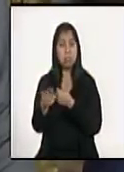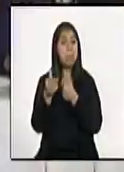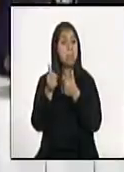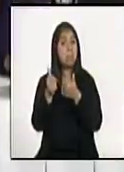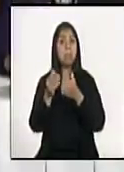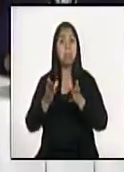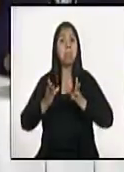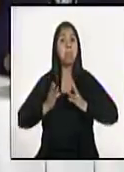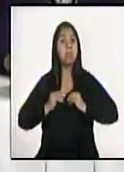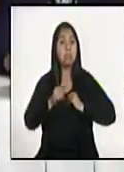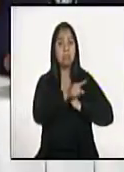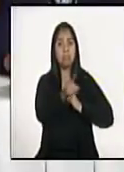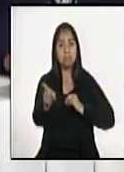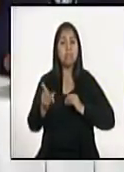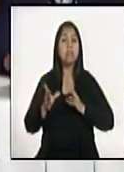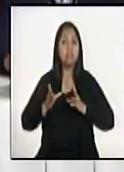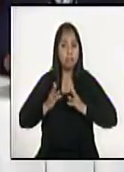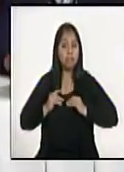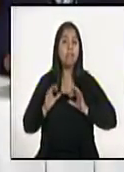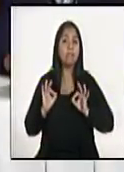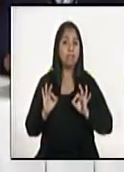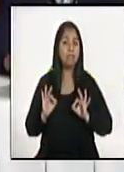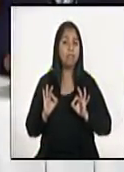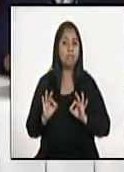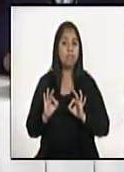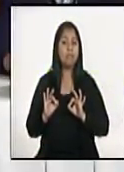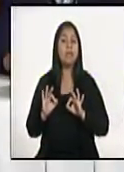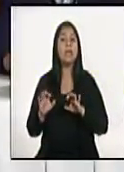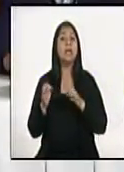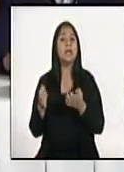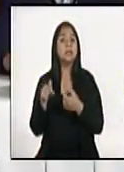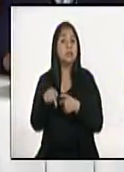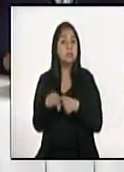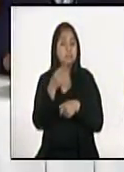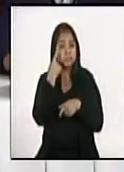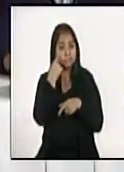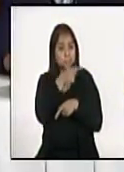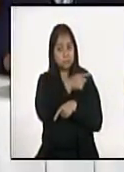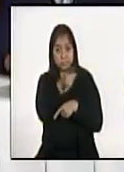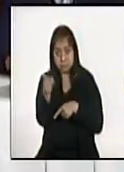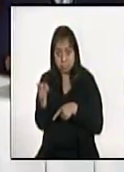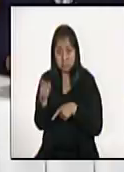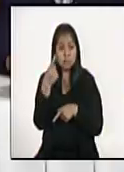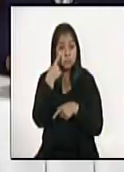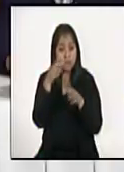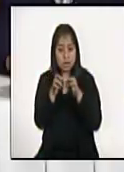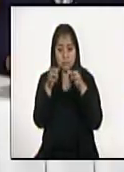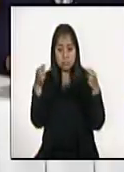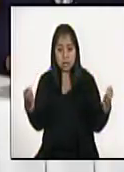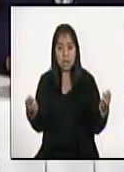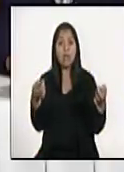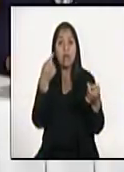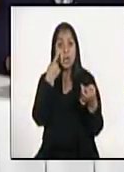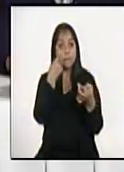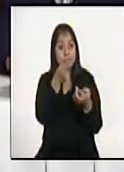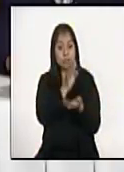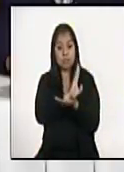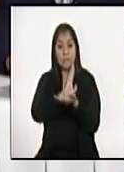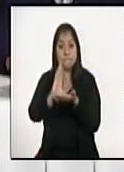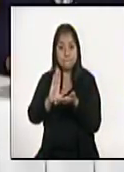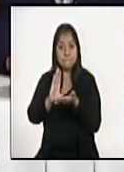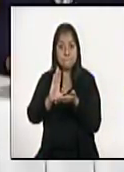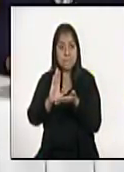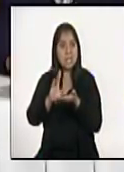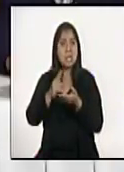respondido por todos los sectores. Ya ustedes han visto en los periódicos como los bancos han estado